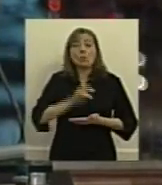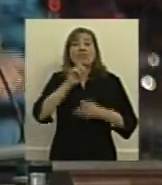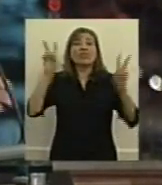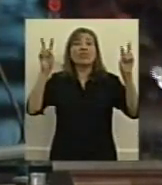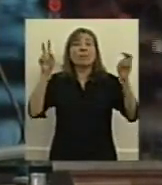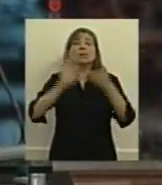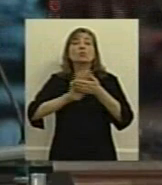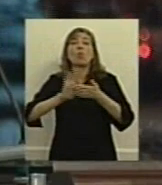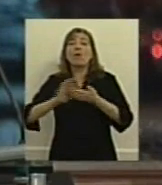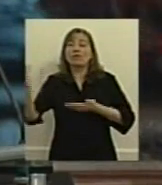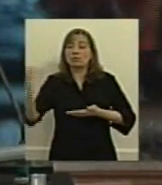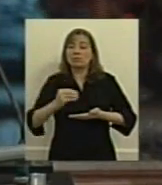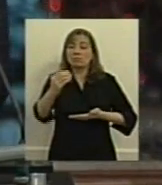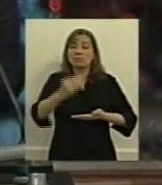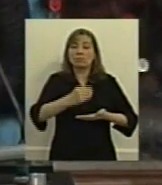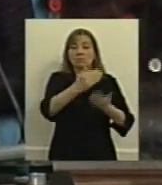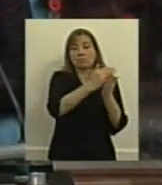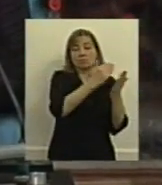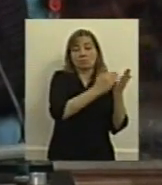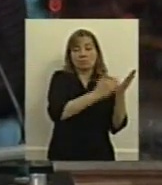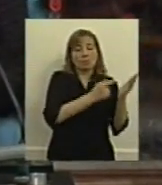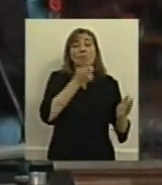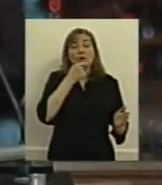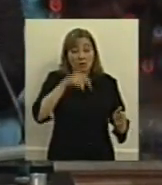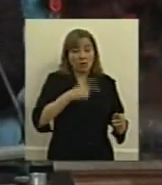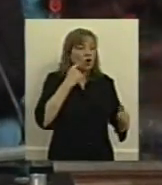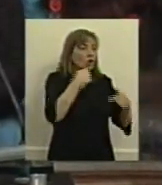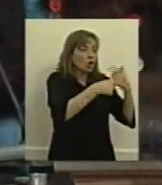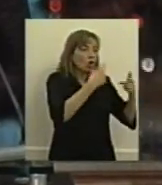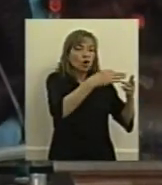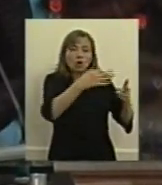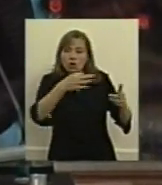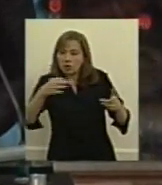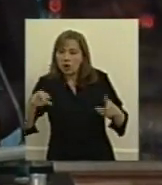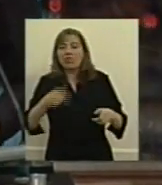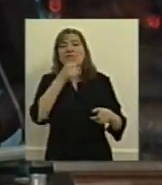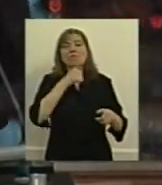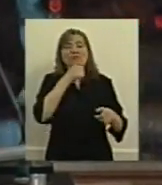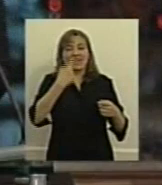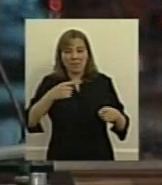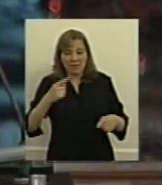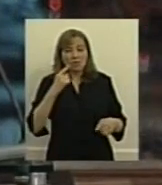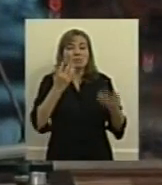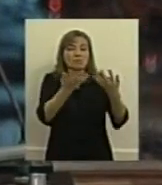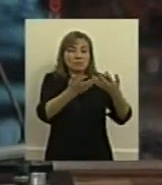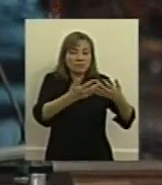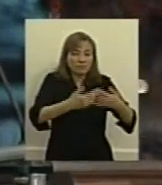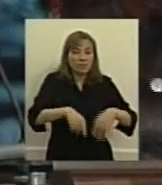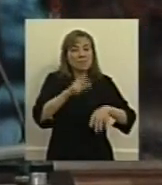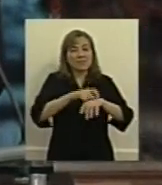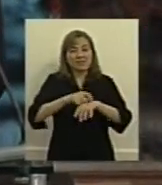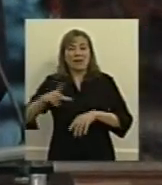pendientes en este caso trazabilidad de medicamentos en este caso regulación de prepagas en este caso